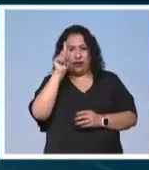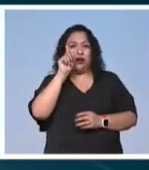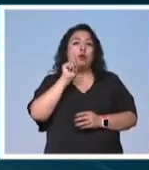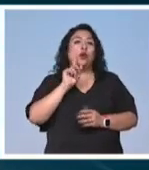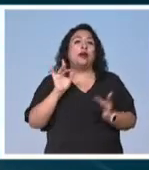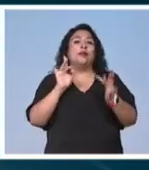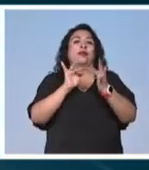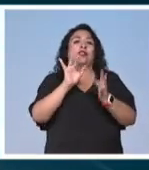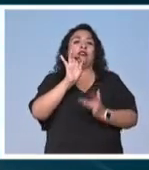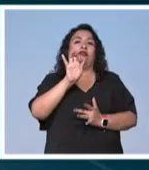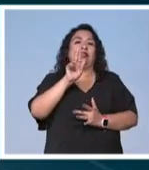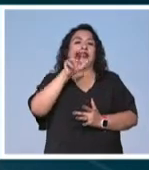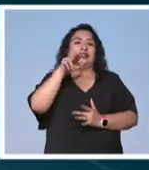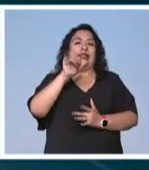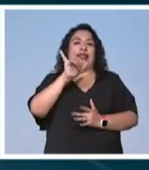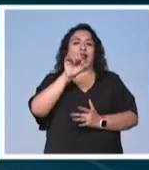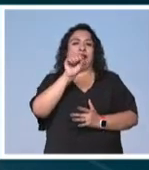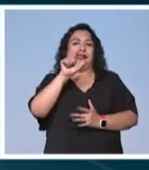corresponsal.